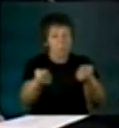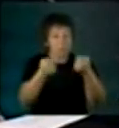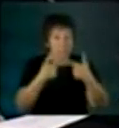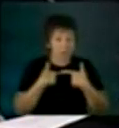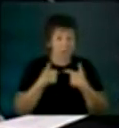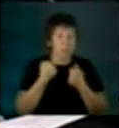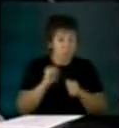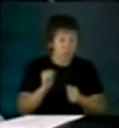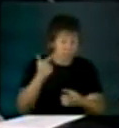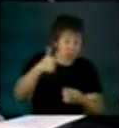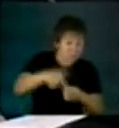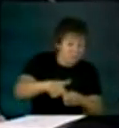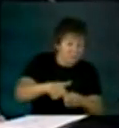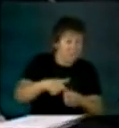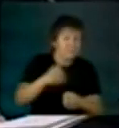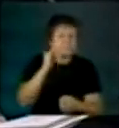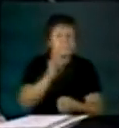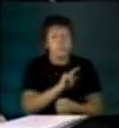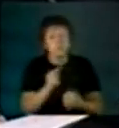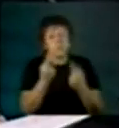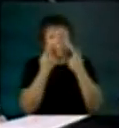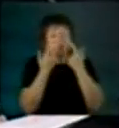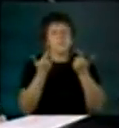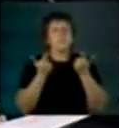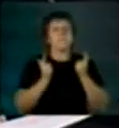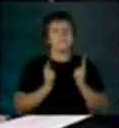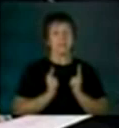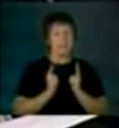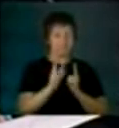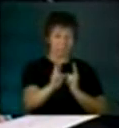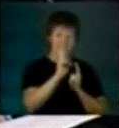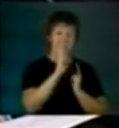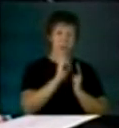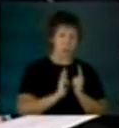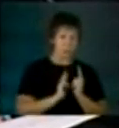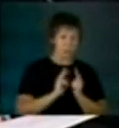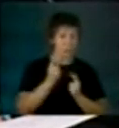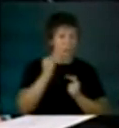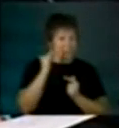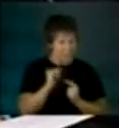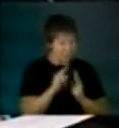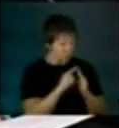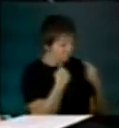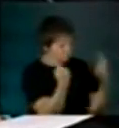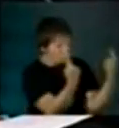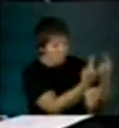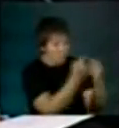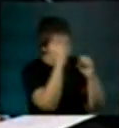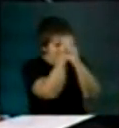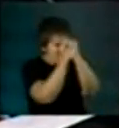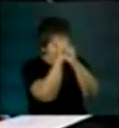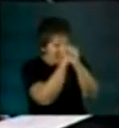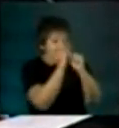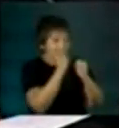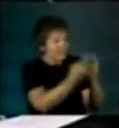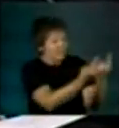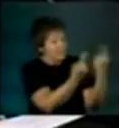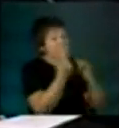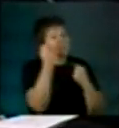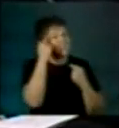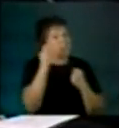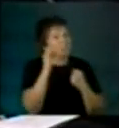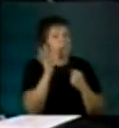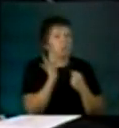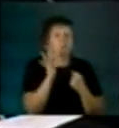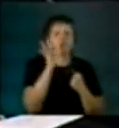biocombustibles. Pero después que todos los ingenieros y todos los adivinadores